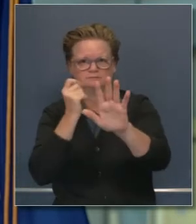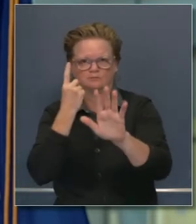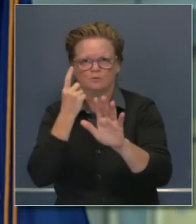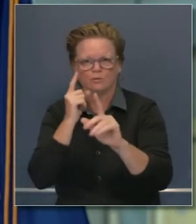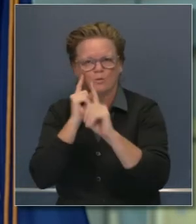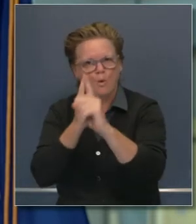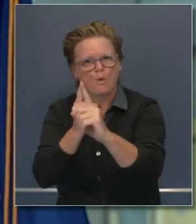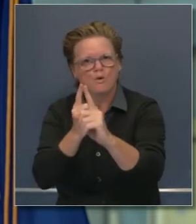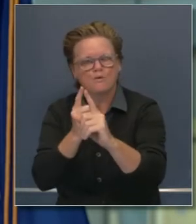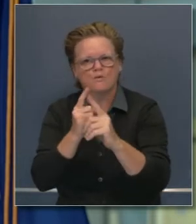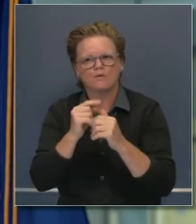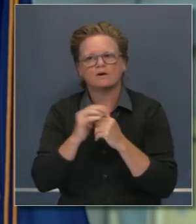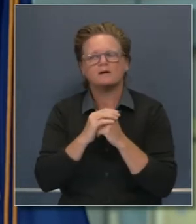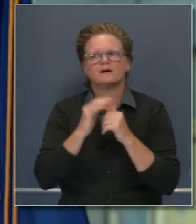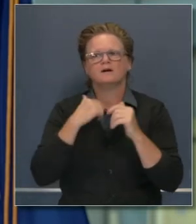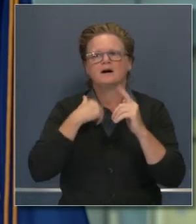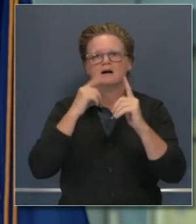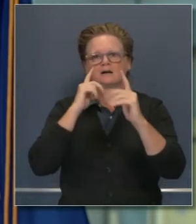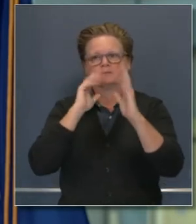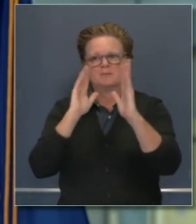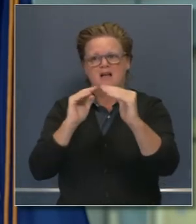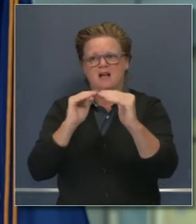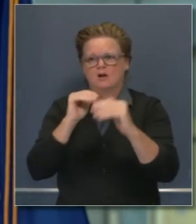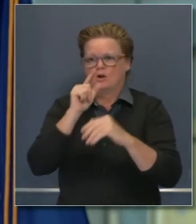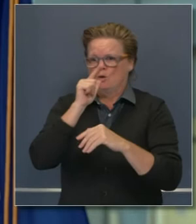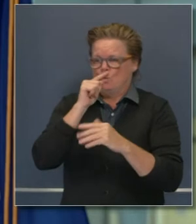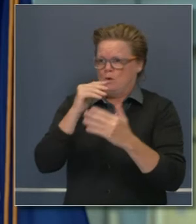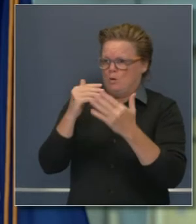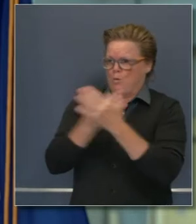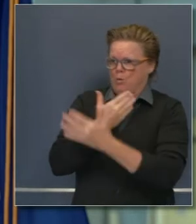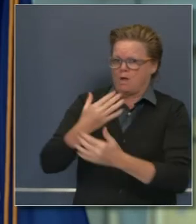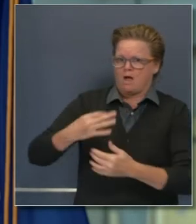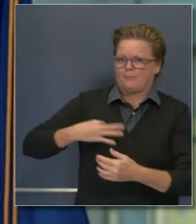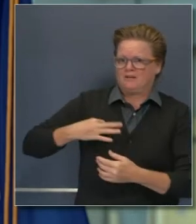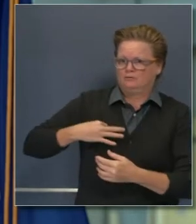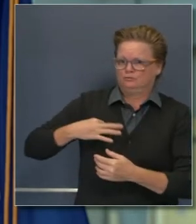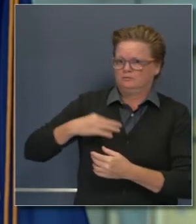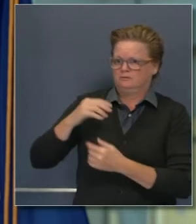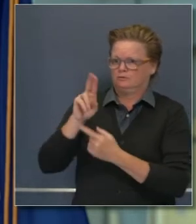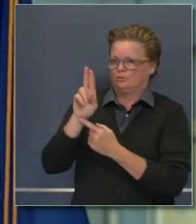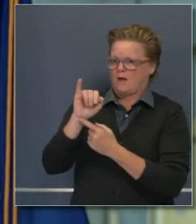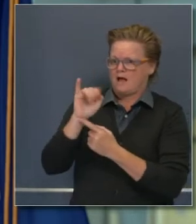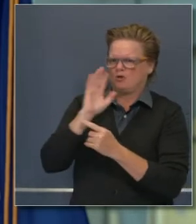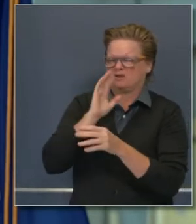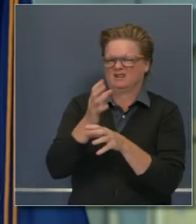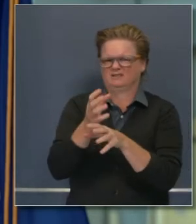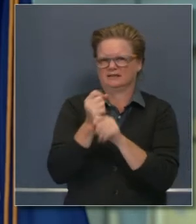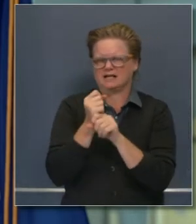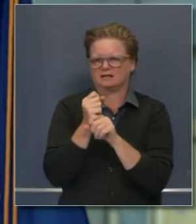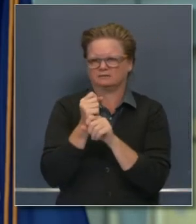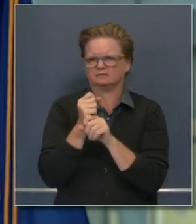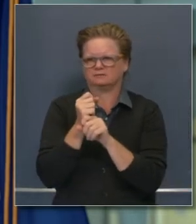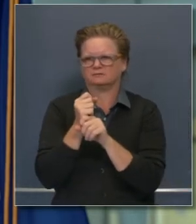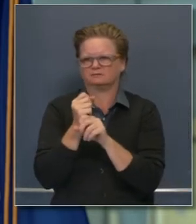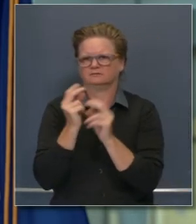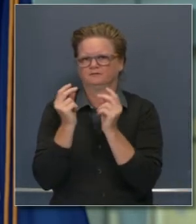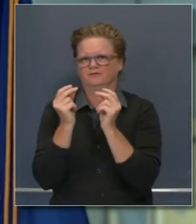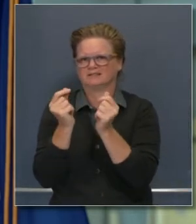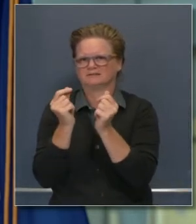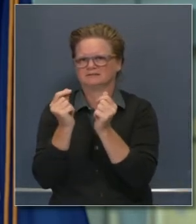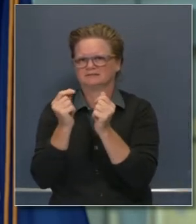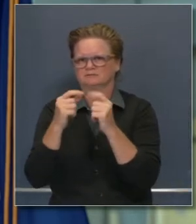objetivo. Anticipamos y esperamos con estos nuevos solicitantes, incluso con este periodo de reinicio, que